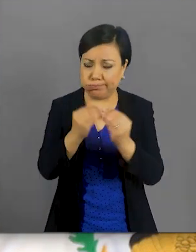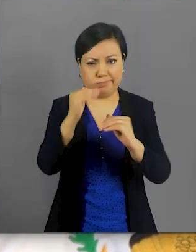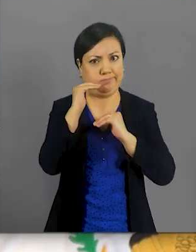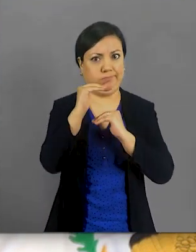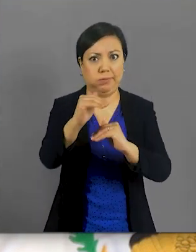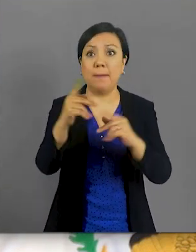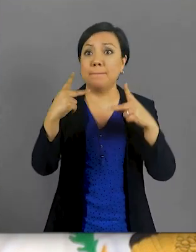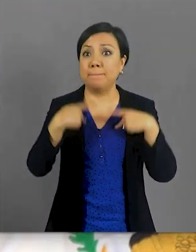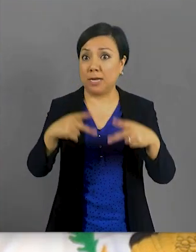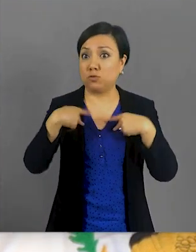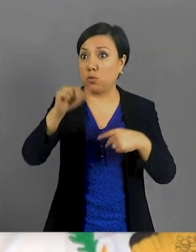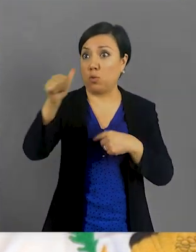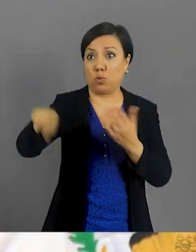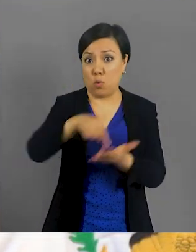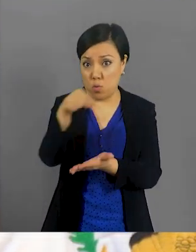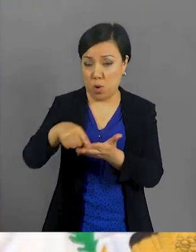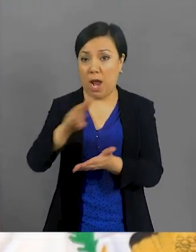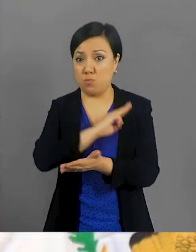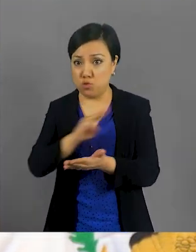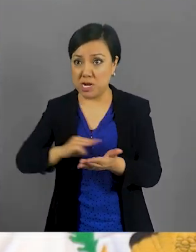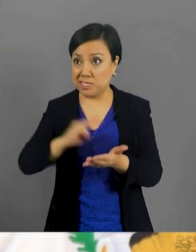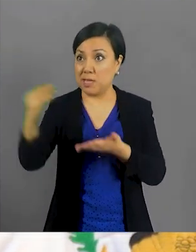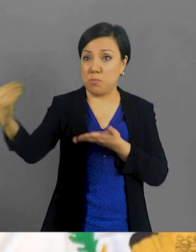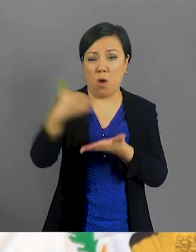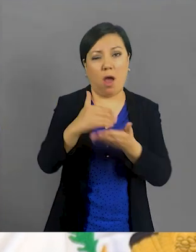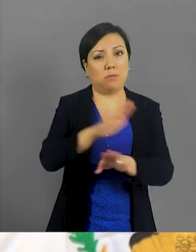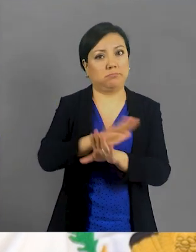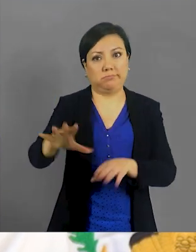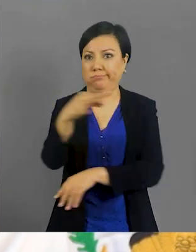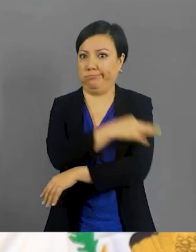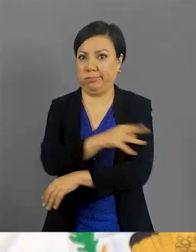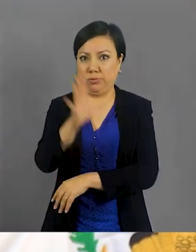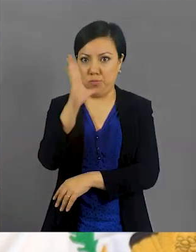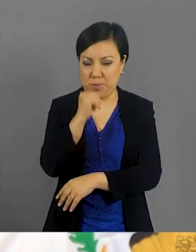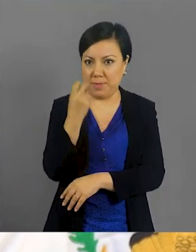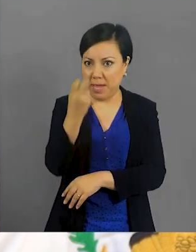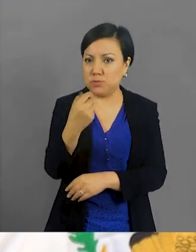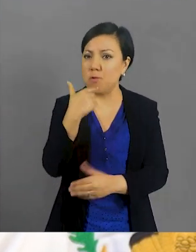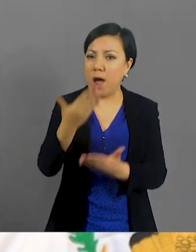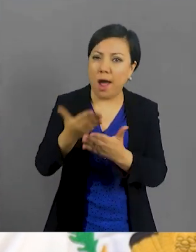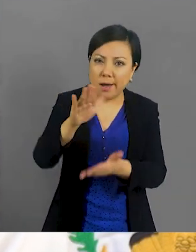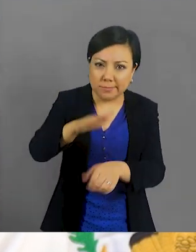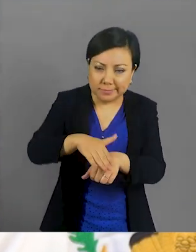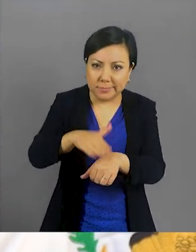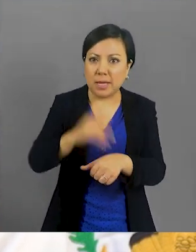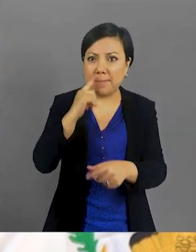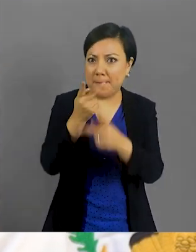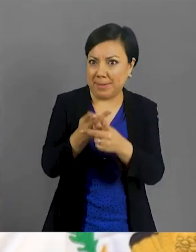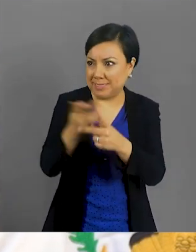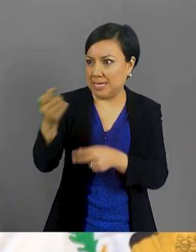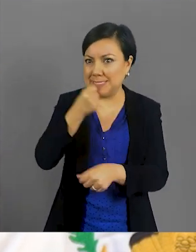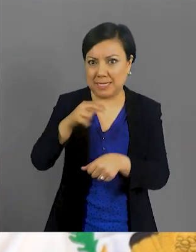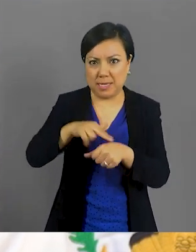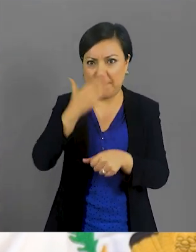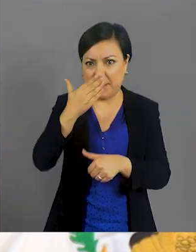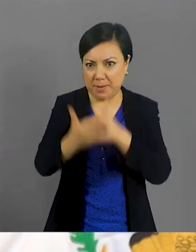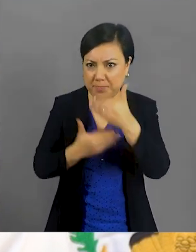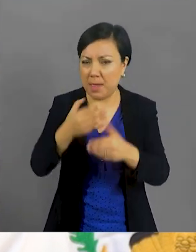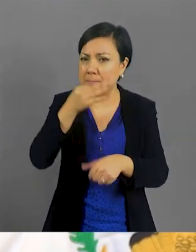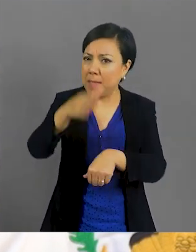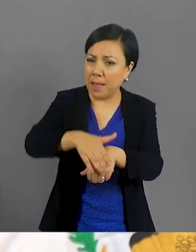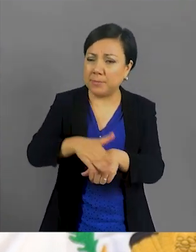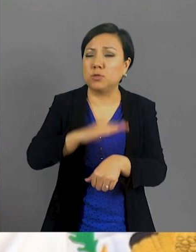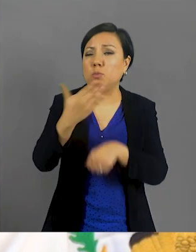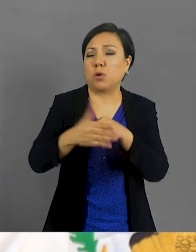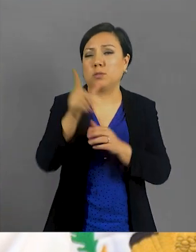contabilizadas. Por tanto, personas de otros municipios o de otras edades no recibirán la vacunación. Te pedimos paciencia. La